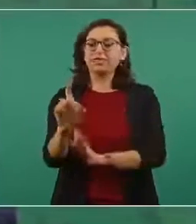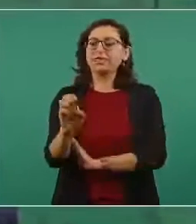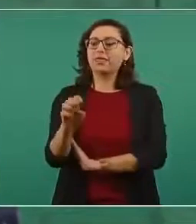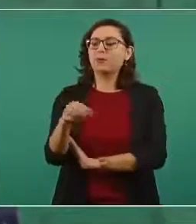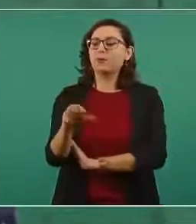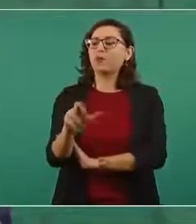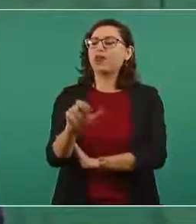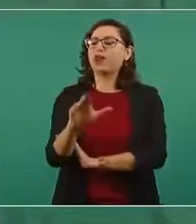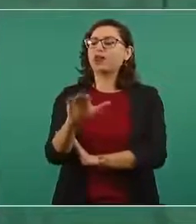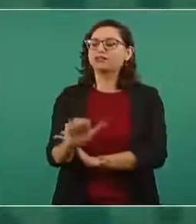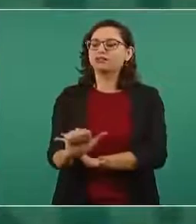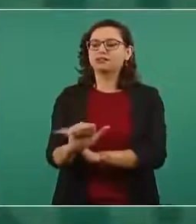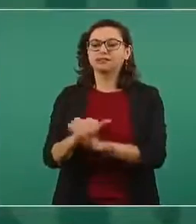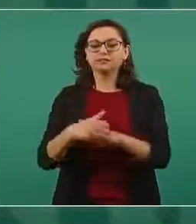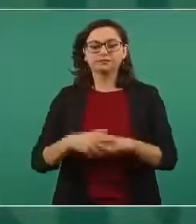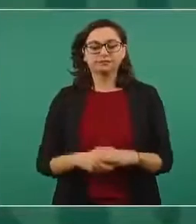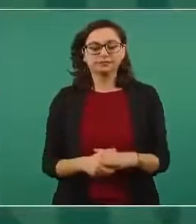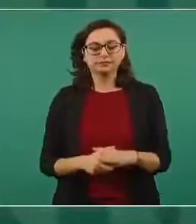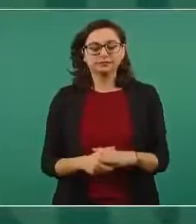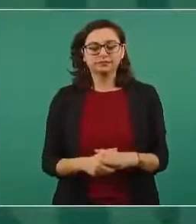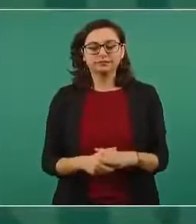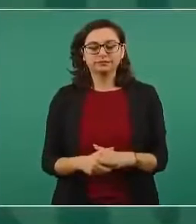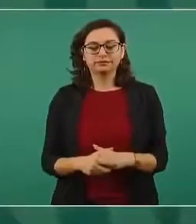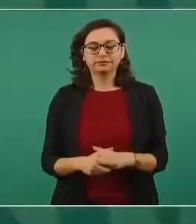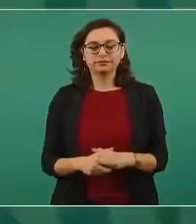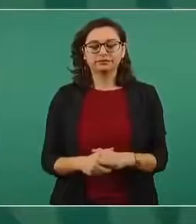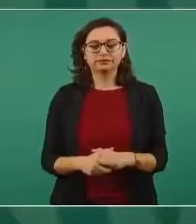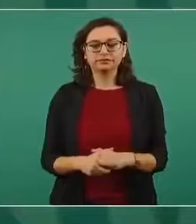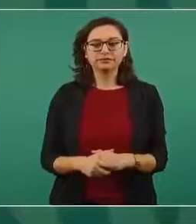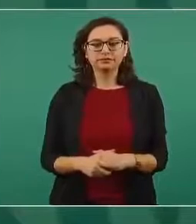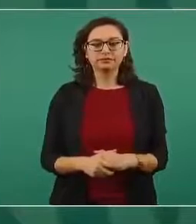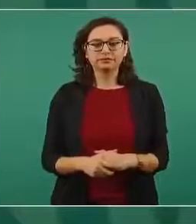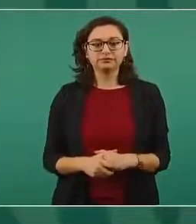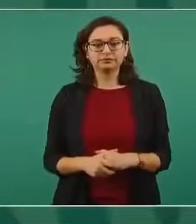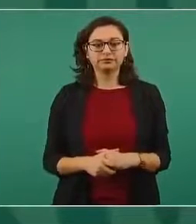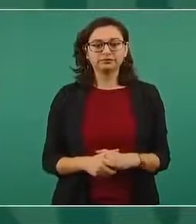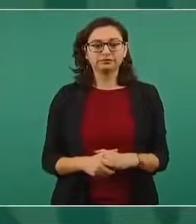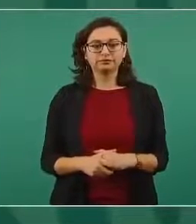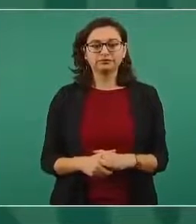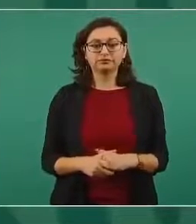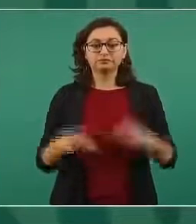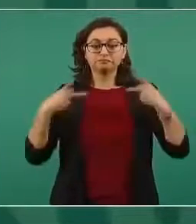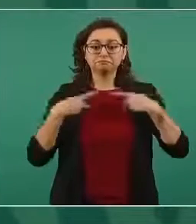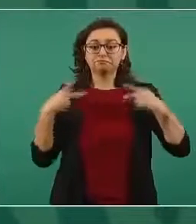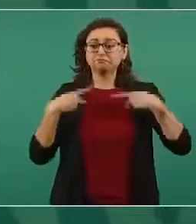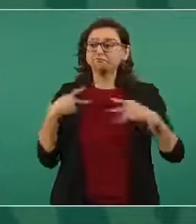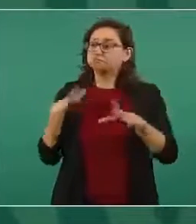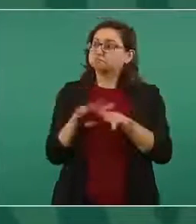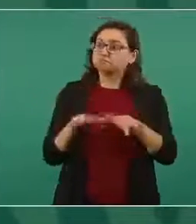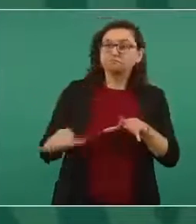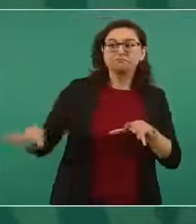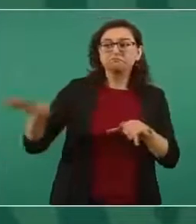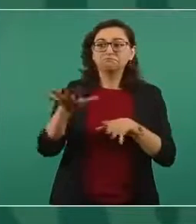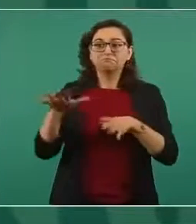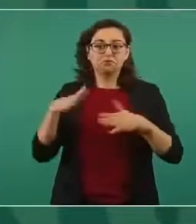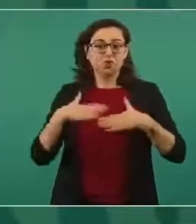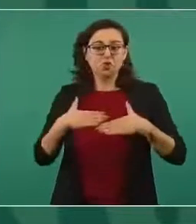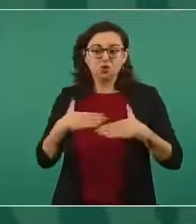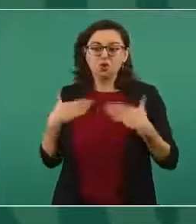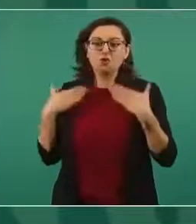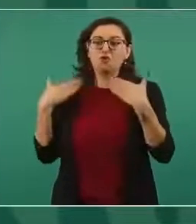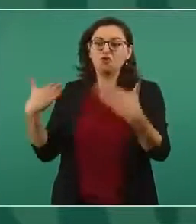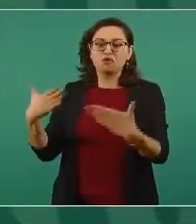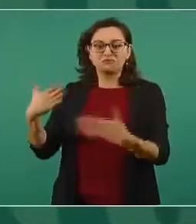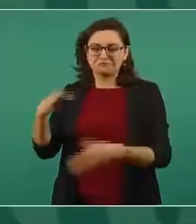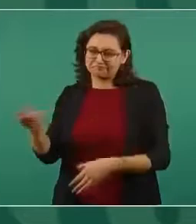Y yo le tengo mucha confianza al pueblo. Creo en el